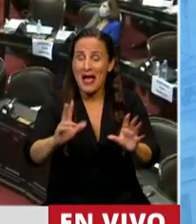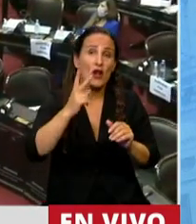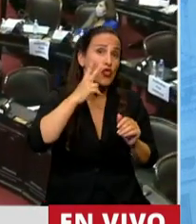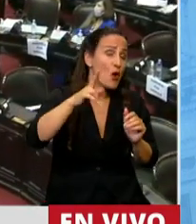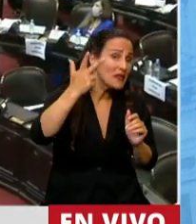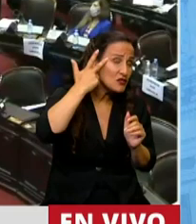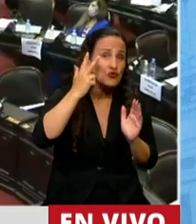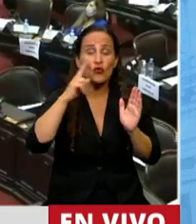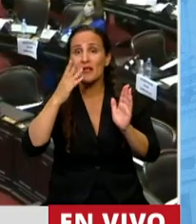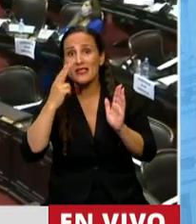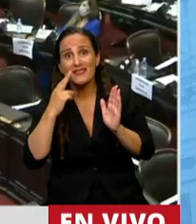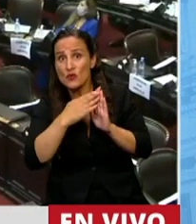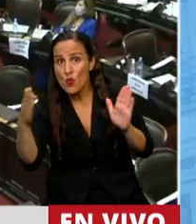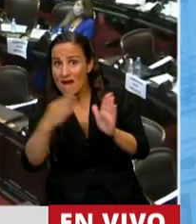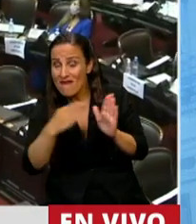-2019